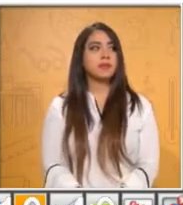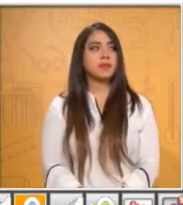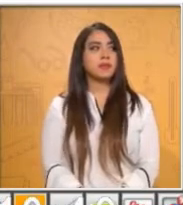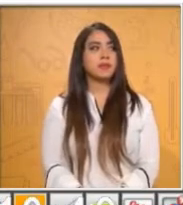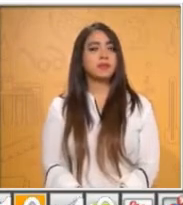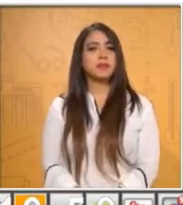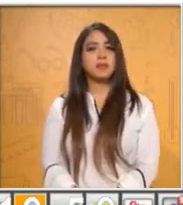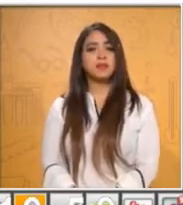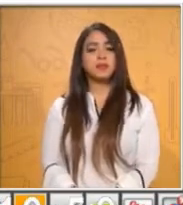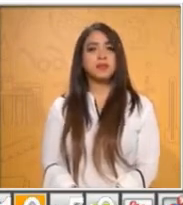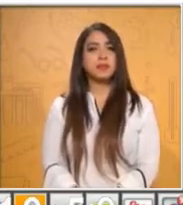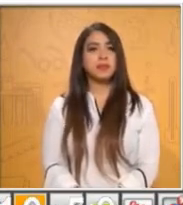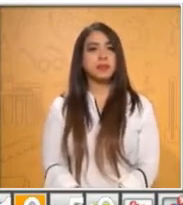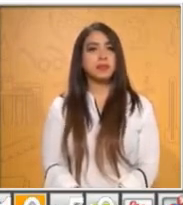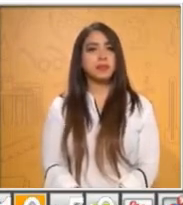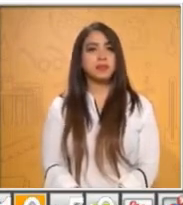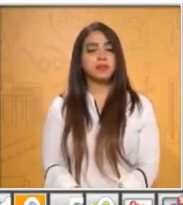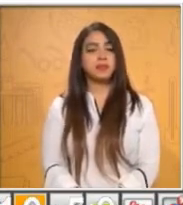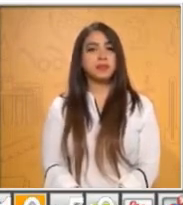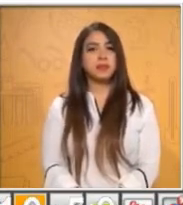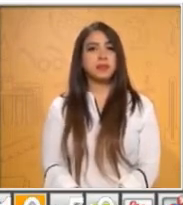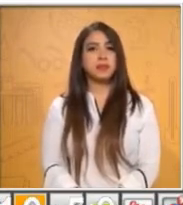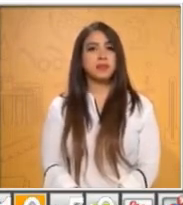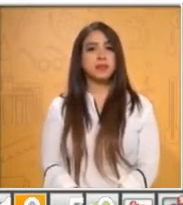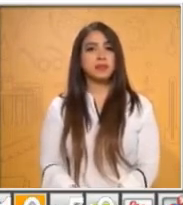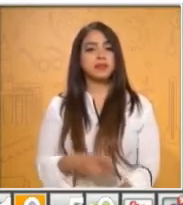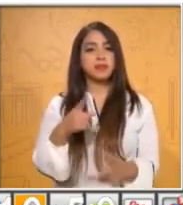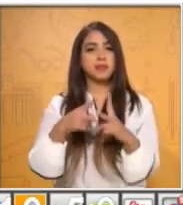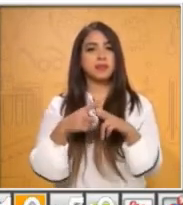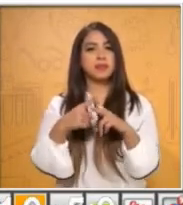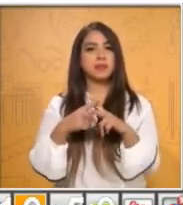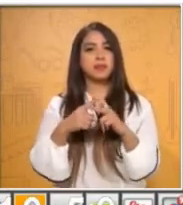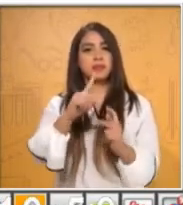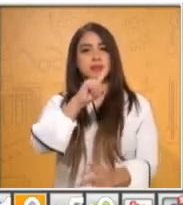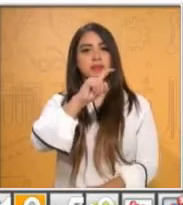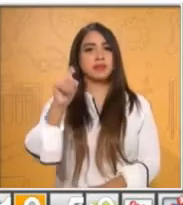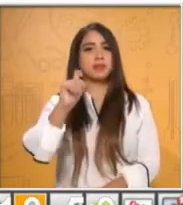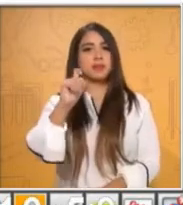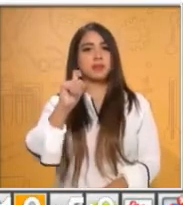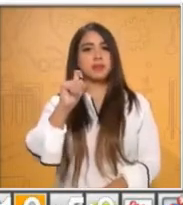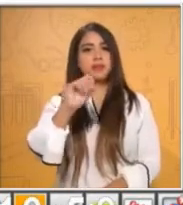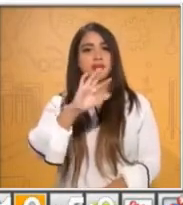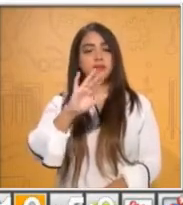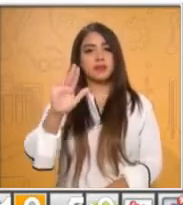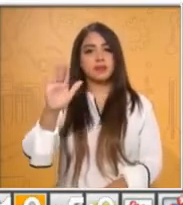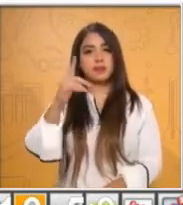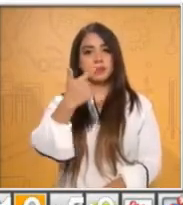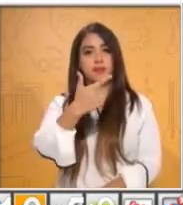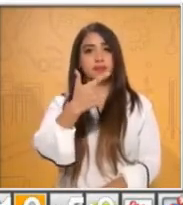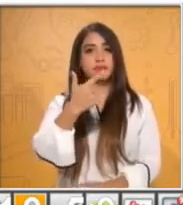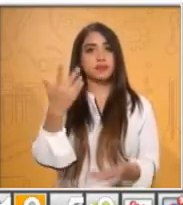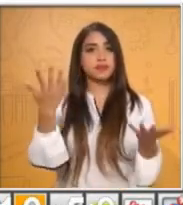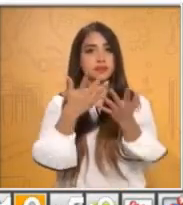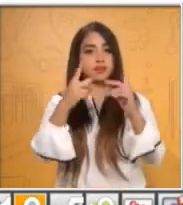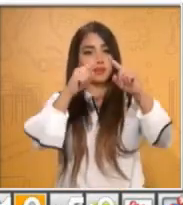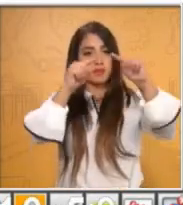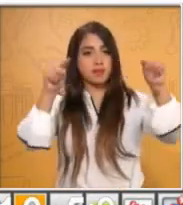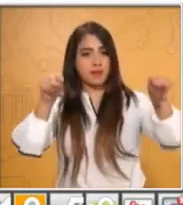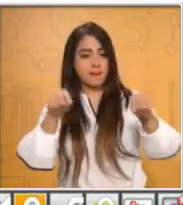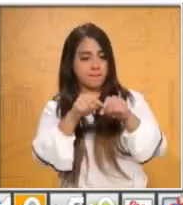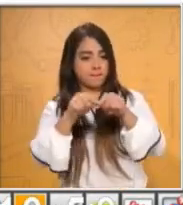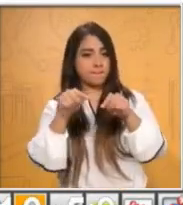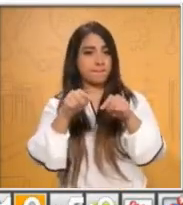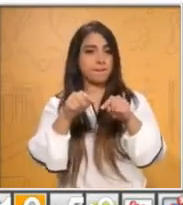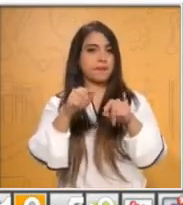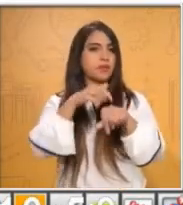Discúlpame, 157. Matemáticas, segundo grado, página 157. Elabora tarjetas de números del cero al mil.